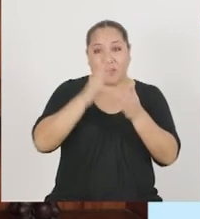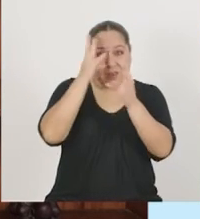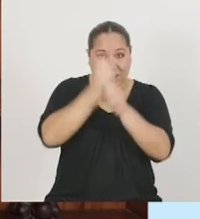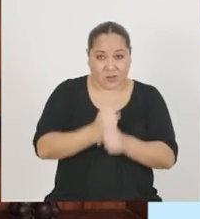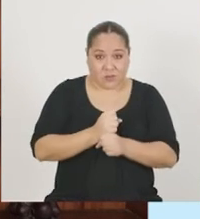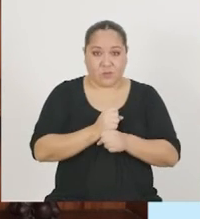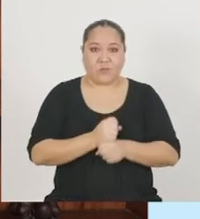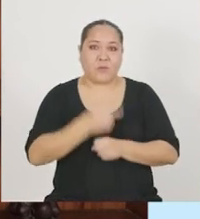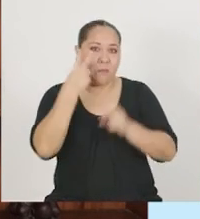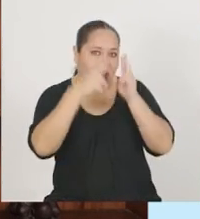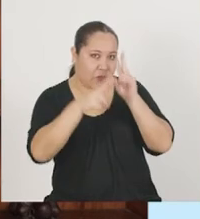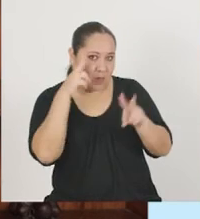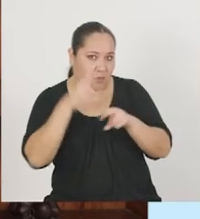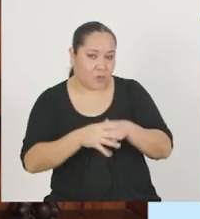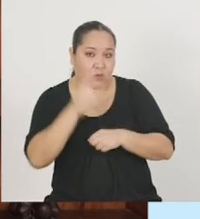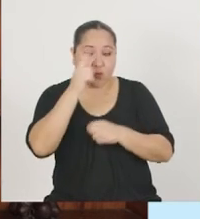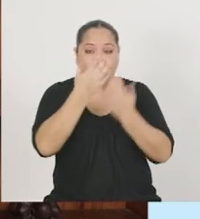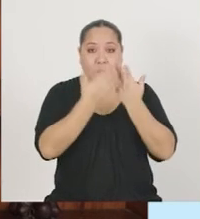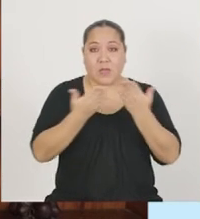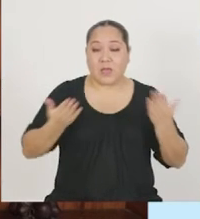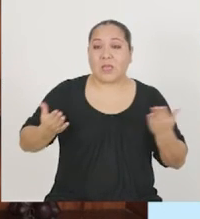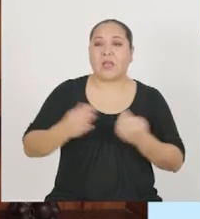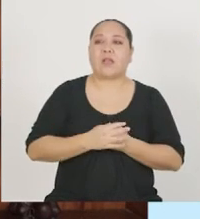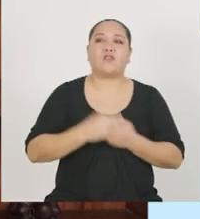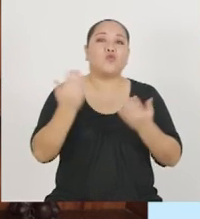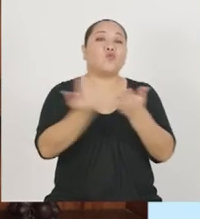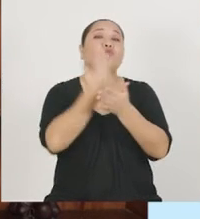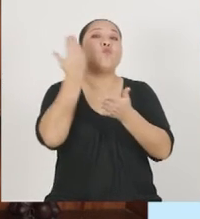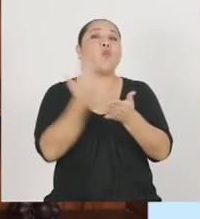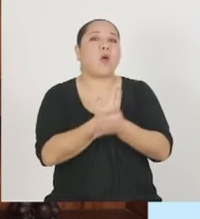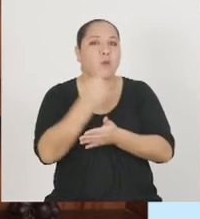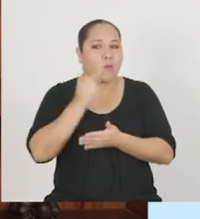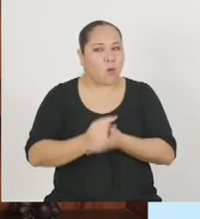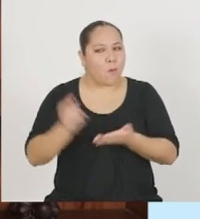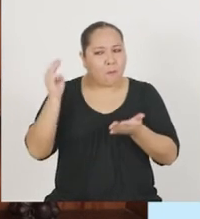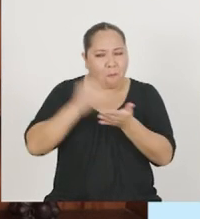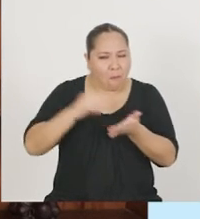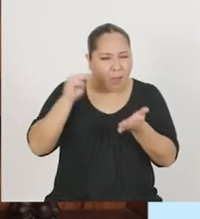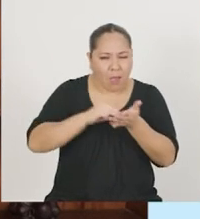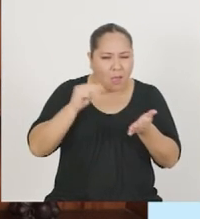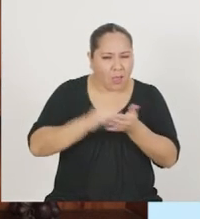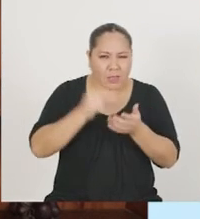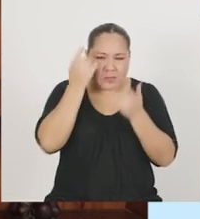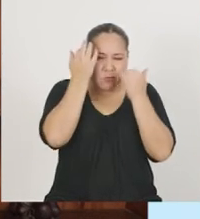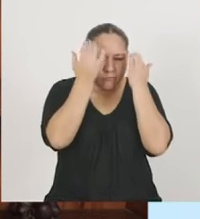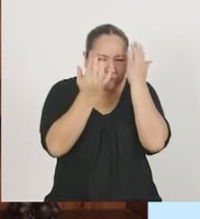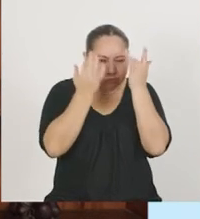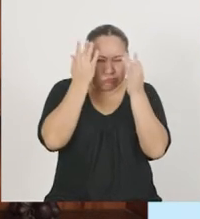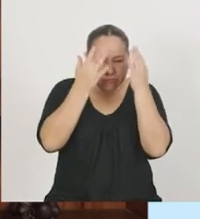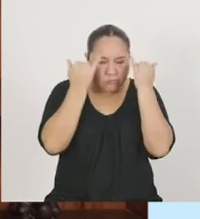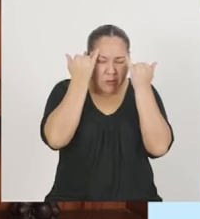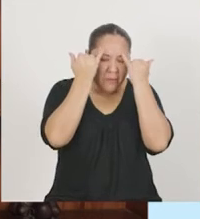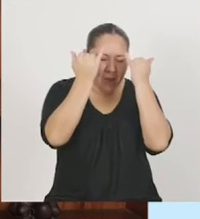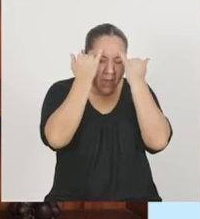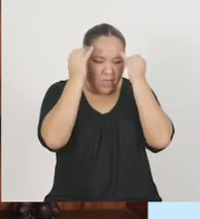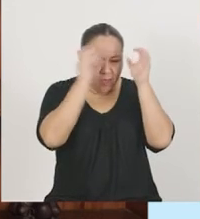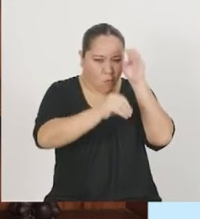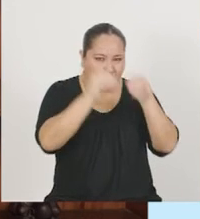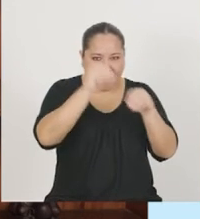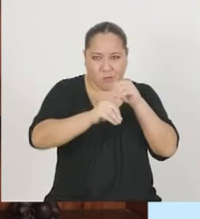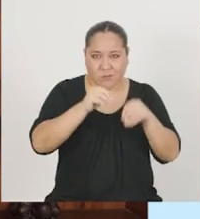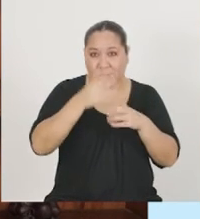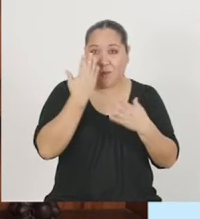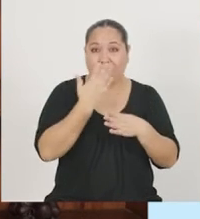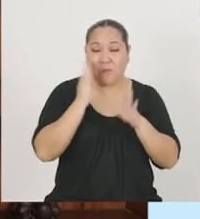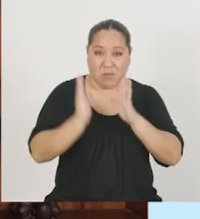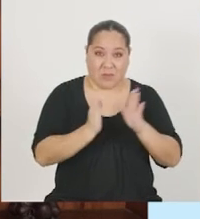Recapitulando. Vimos que un producto se considera novedoso mientras mayor sea la creatividad e imaginación